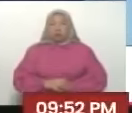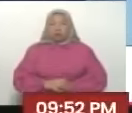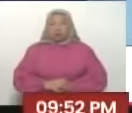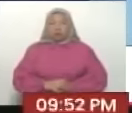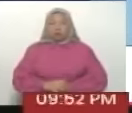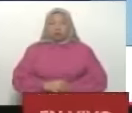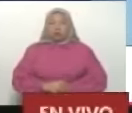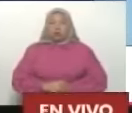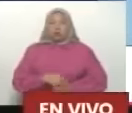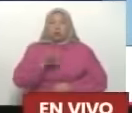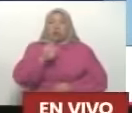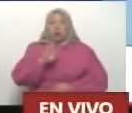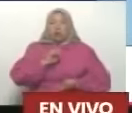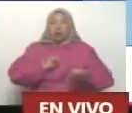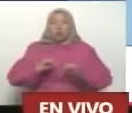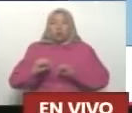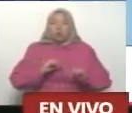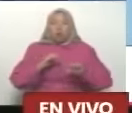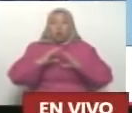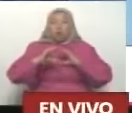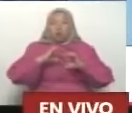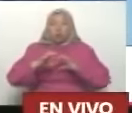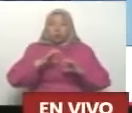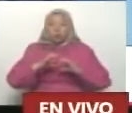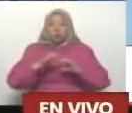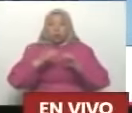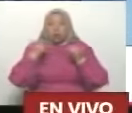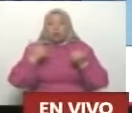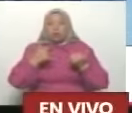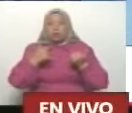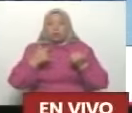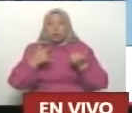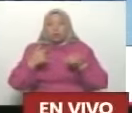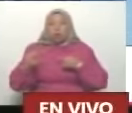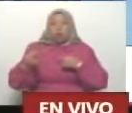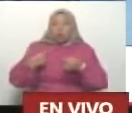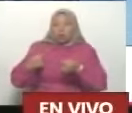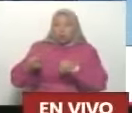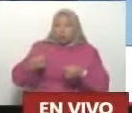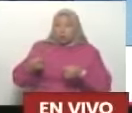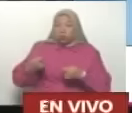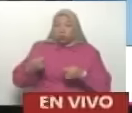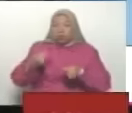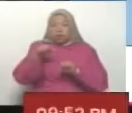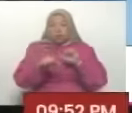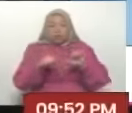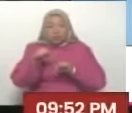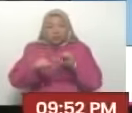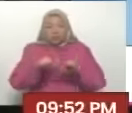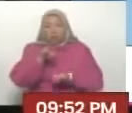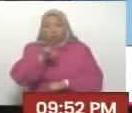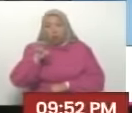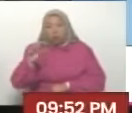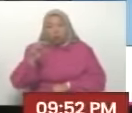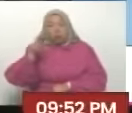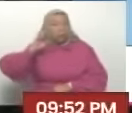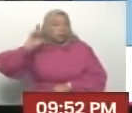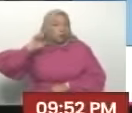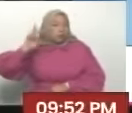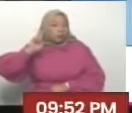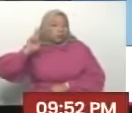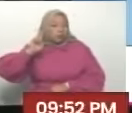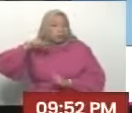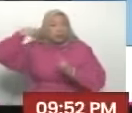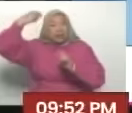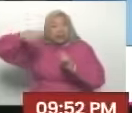El cuarto momento comunicacional se combina, es un combinadito del siglo XX. La radio, el